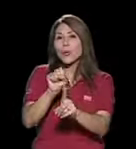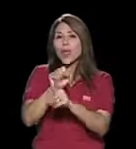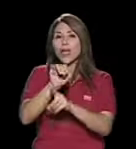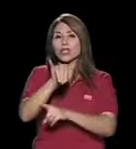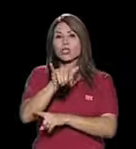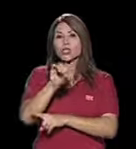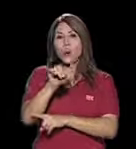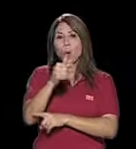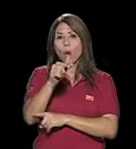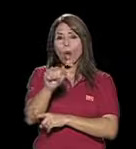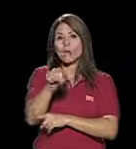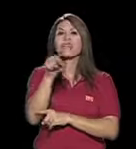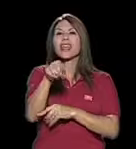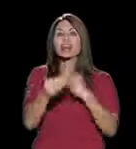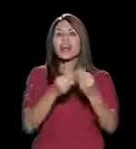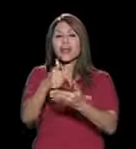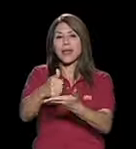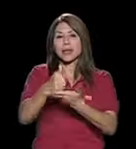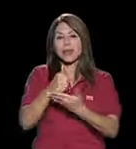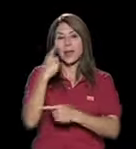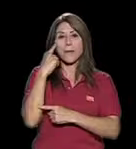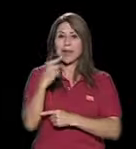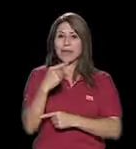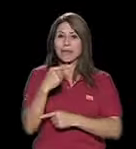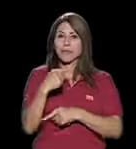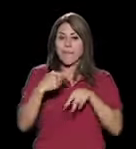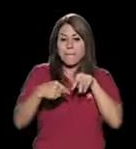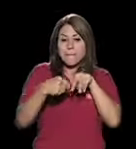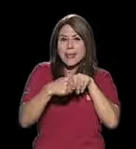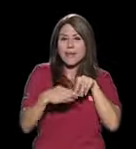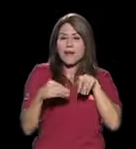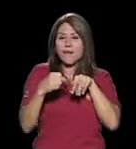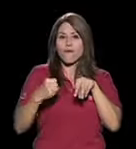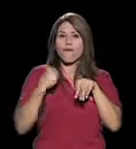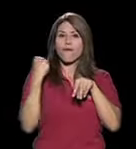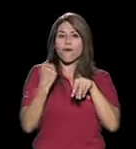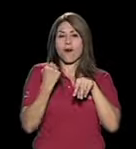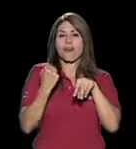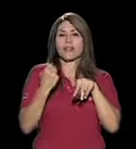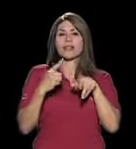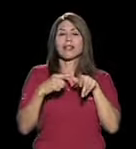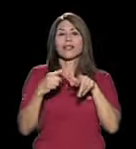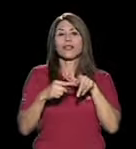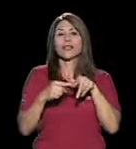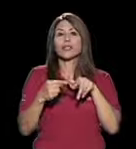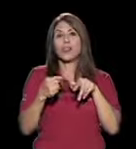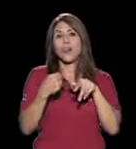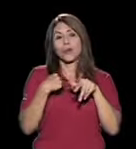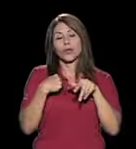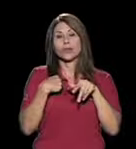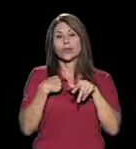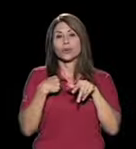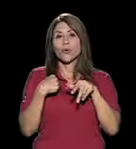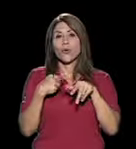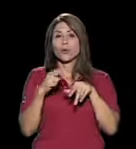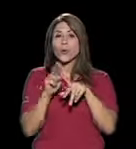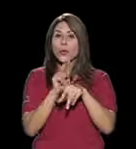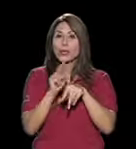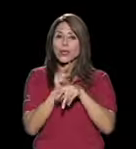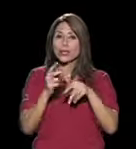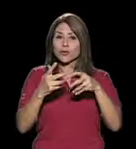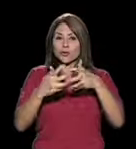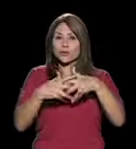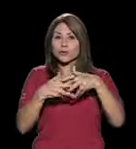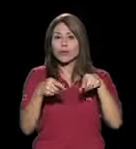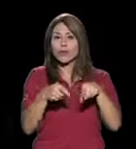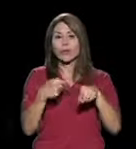me ayuda en todo a que mis piernas estén también más fuertes y que yo me pongo de pie con unas ortesis, verdad, que eso es una de cosas que también